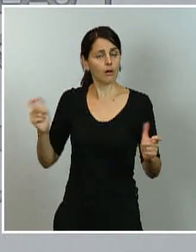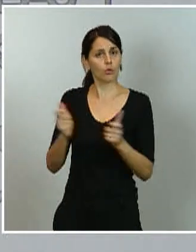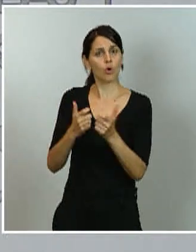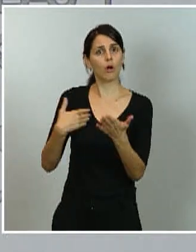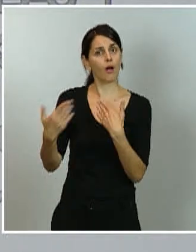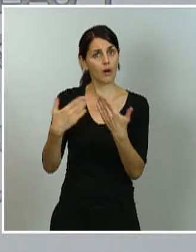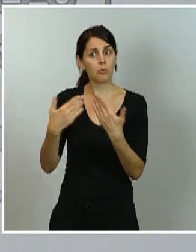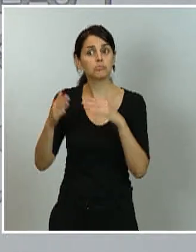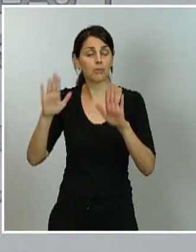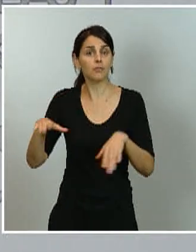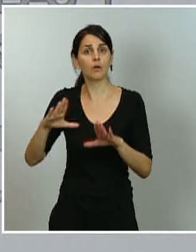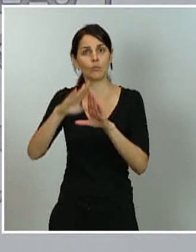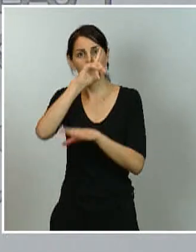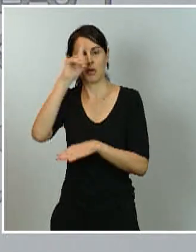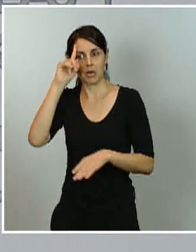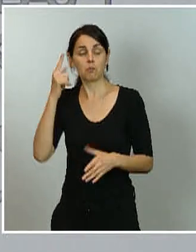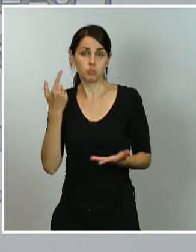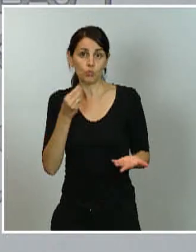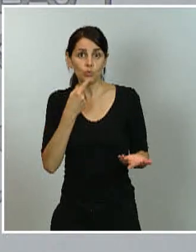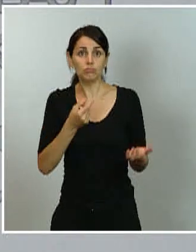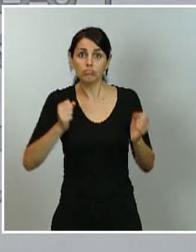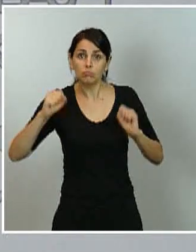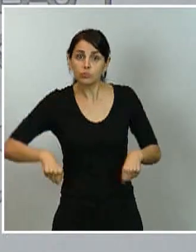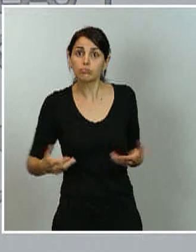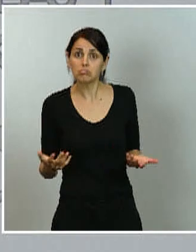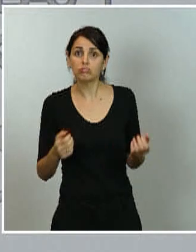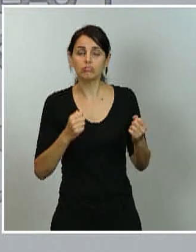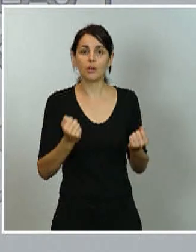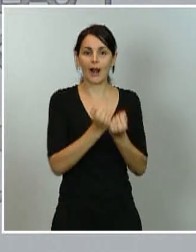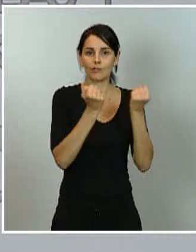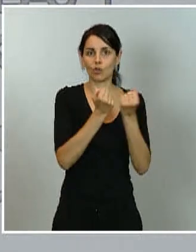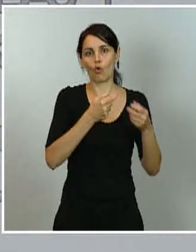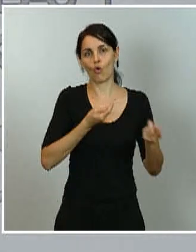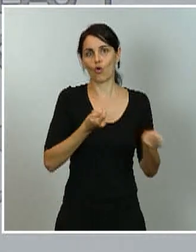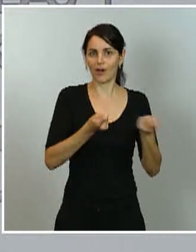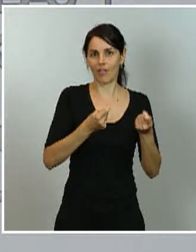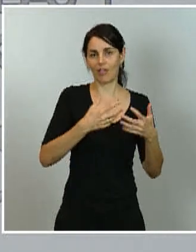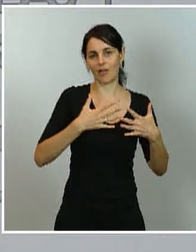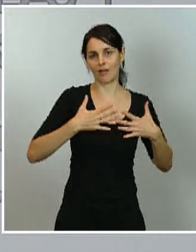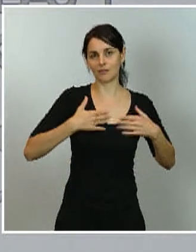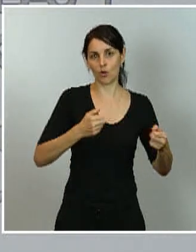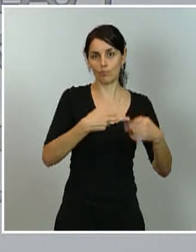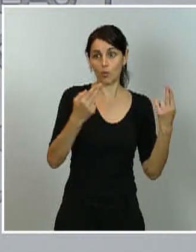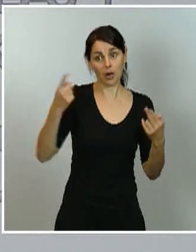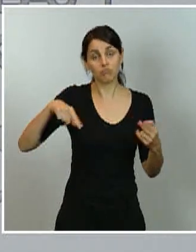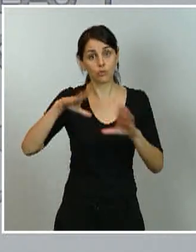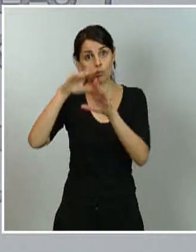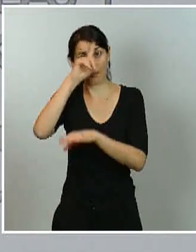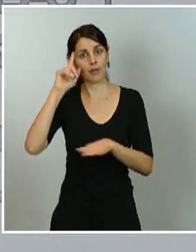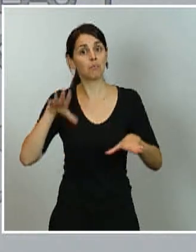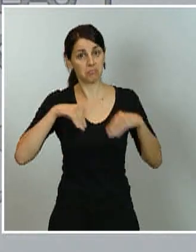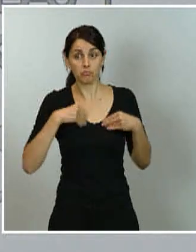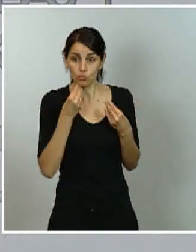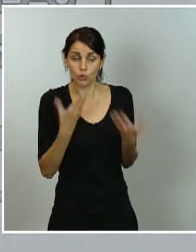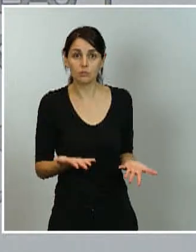a esta acción coordinada en salud pública. Yo también he hablado a lo largo del día de hoy con el resto de consejeros y he visto un